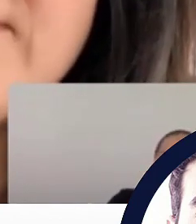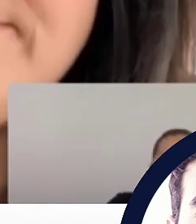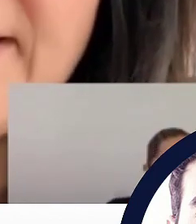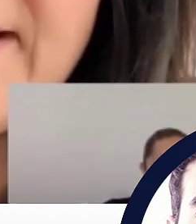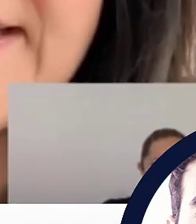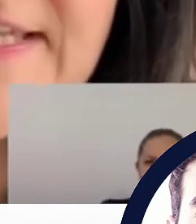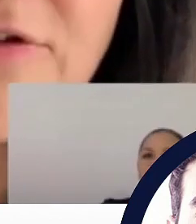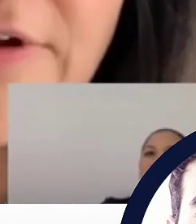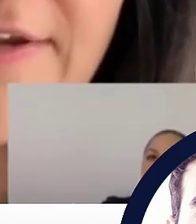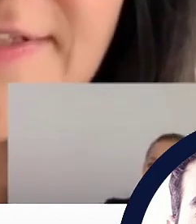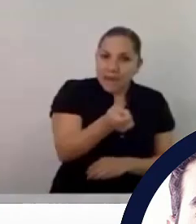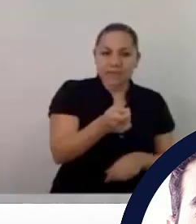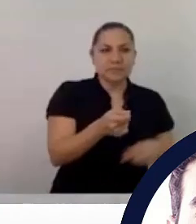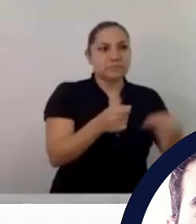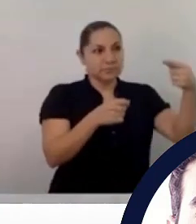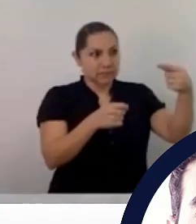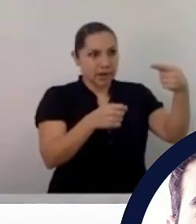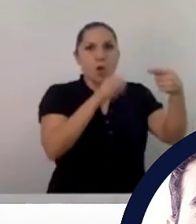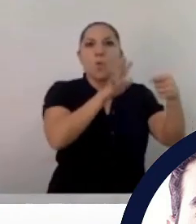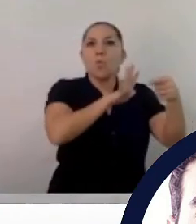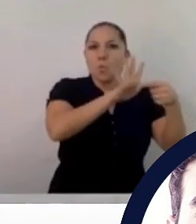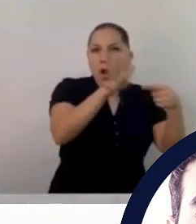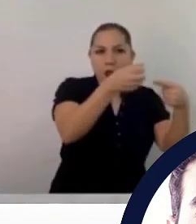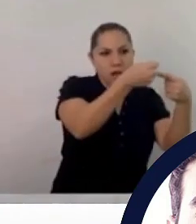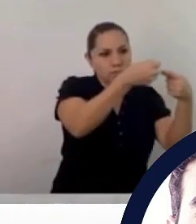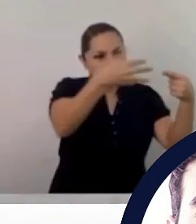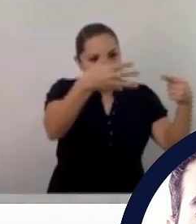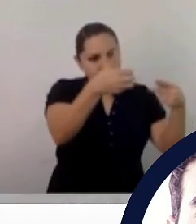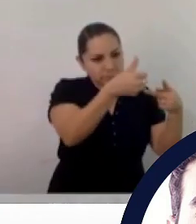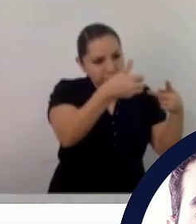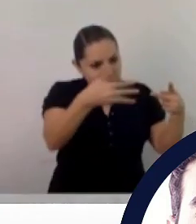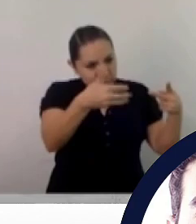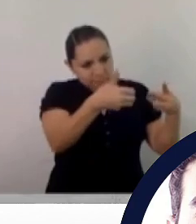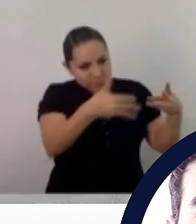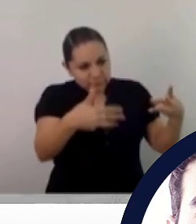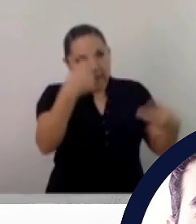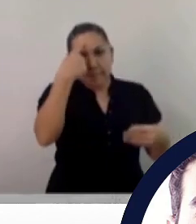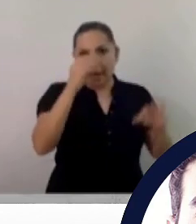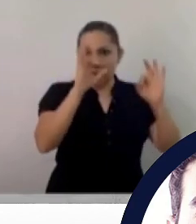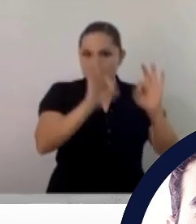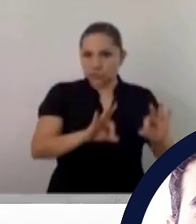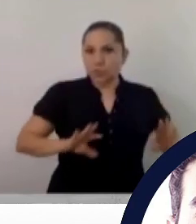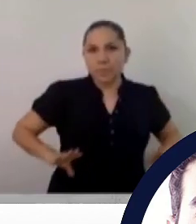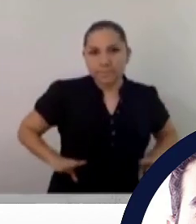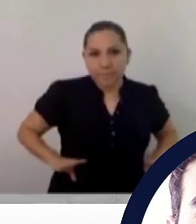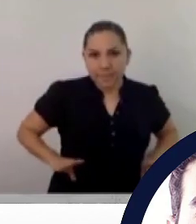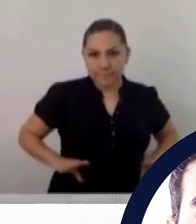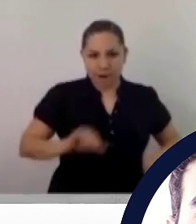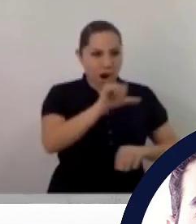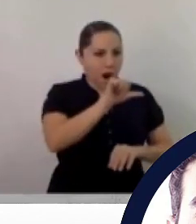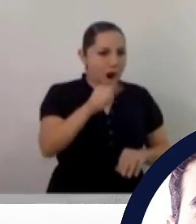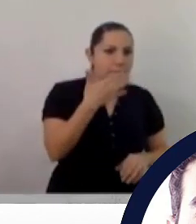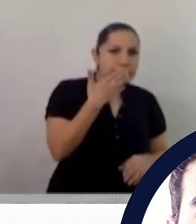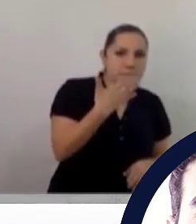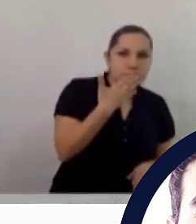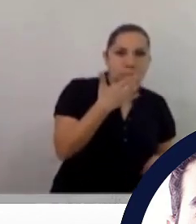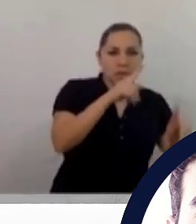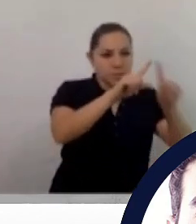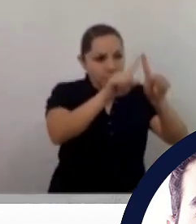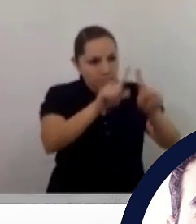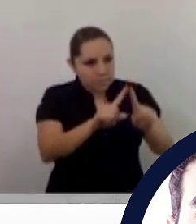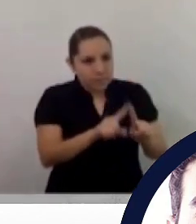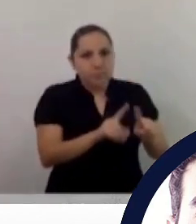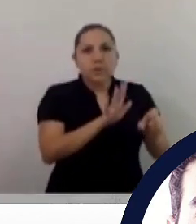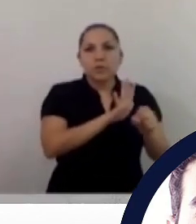de los demás y que tienen que ponerse pues mucho más las pilas y empezar a resolver los problemas de lo local. Y